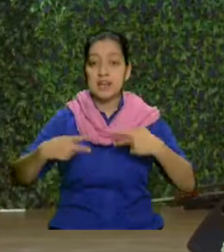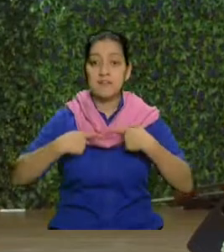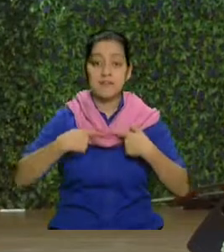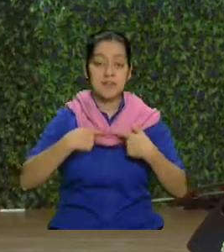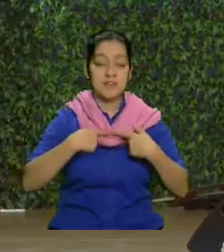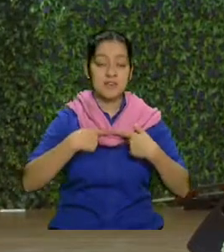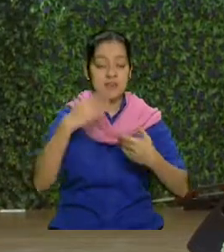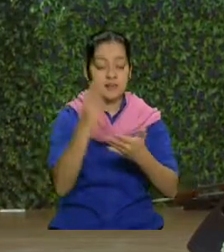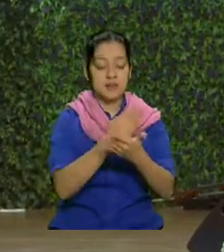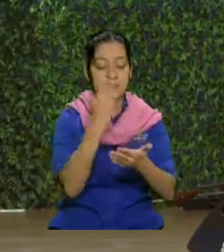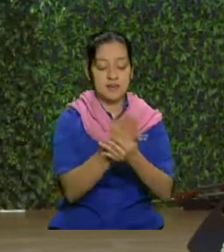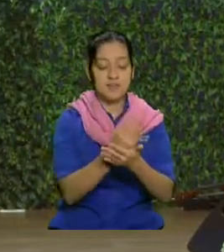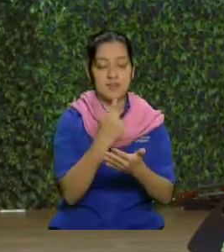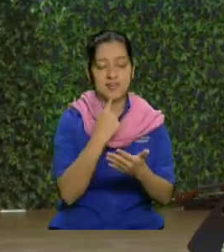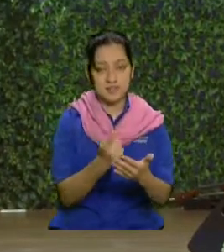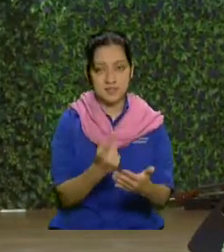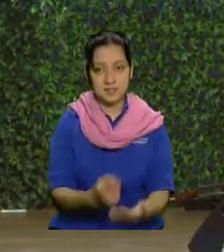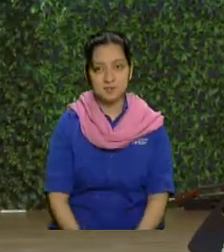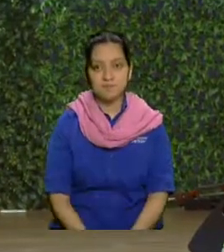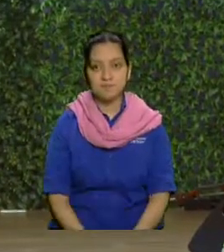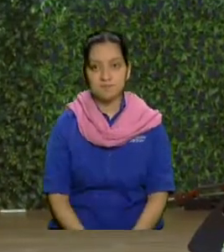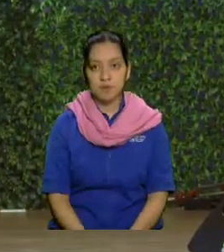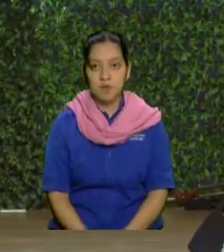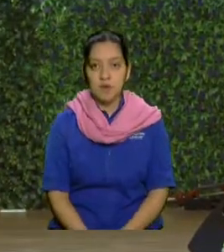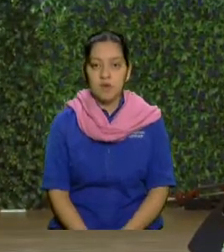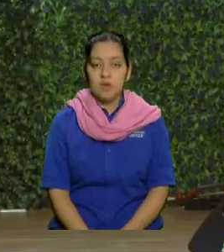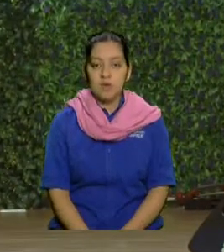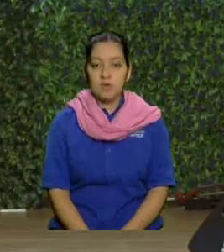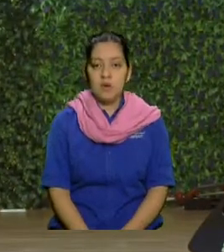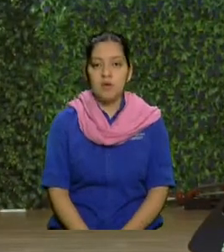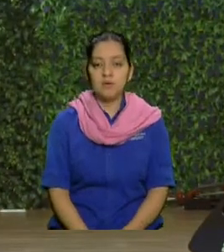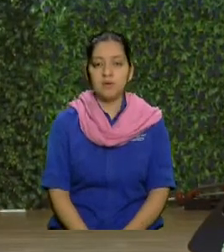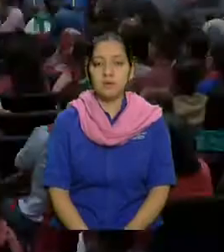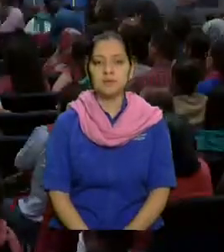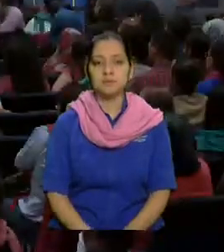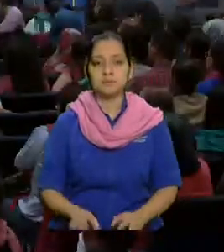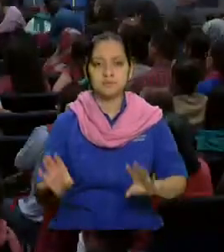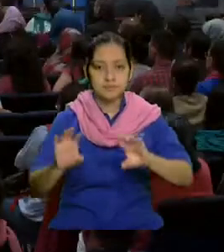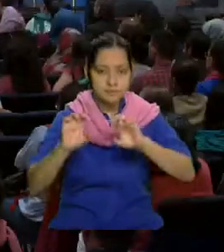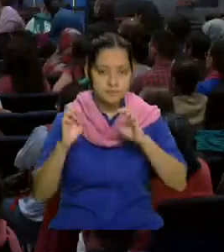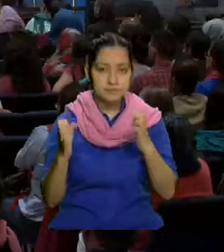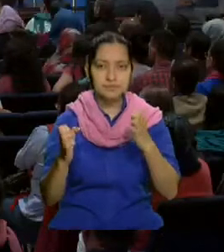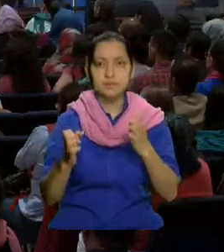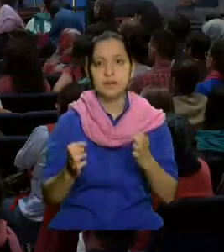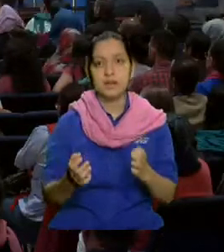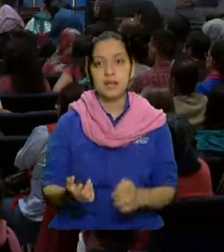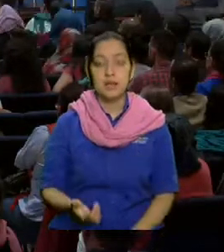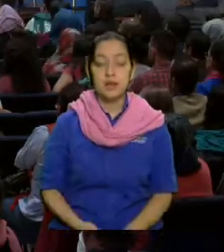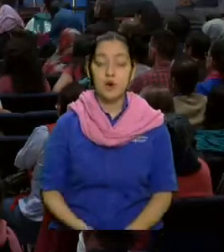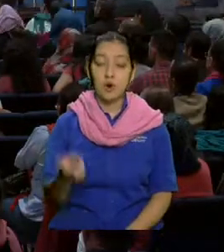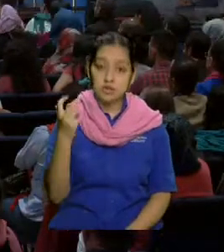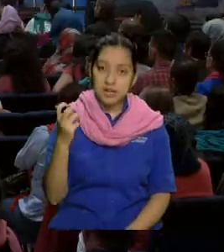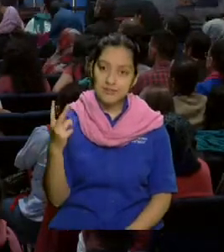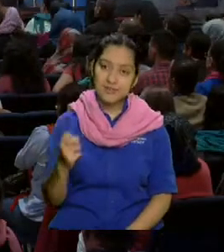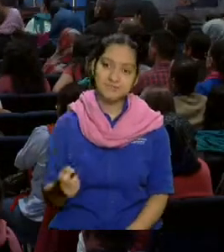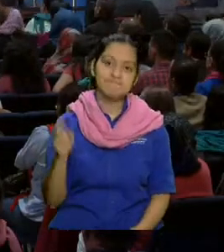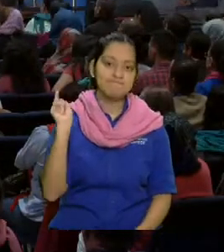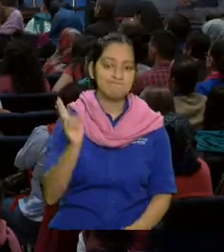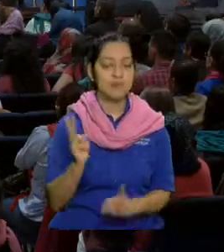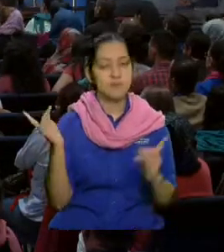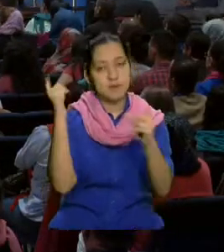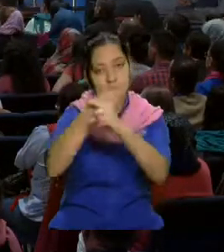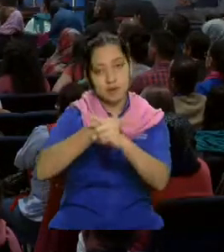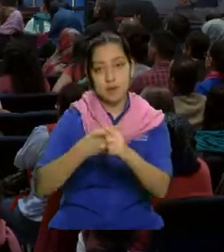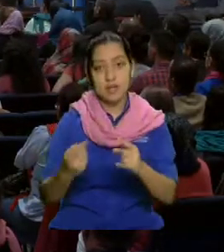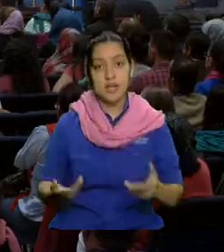señorío, autoridad, que la Biblia le llama Baal. Entonces otra vez él vuelve a cometer el mismo error y entrega a su